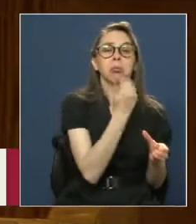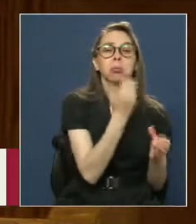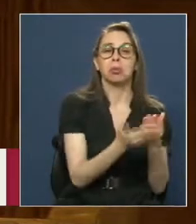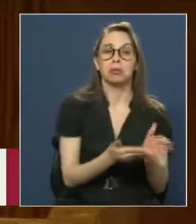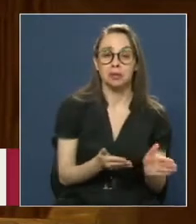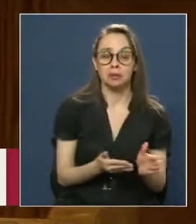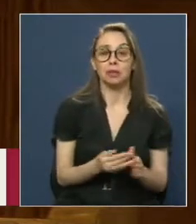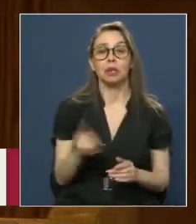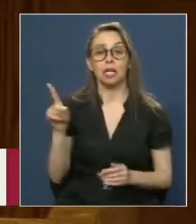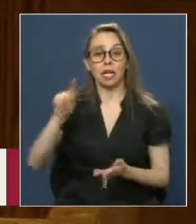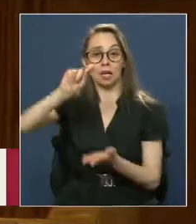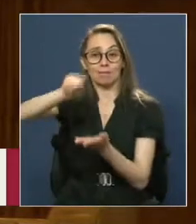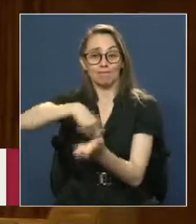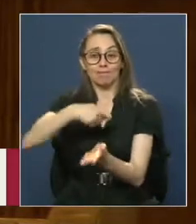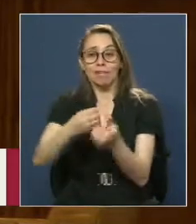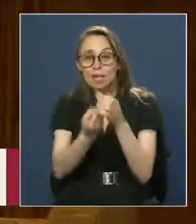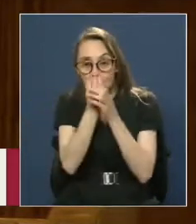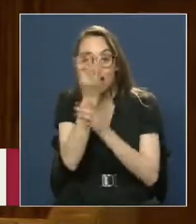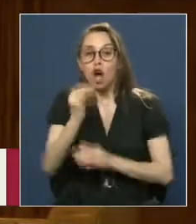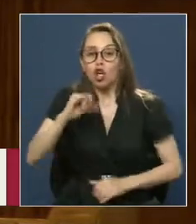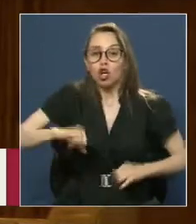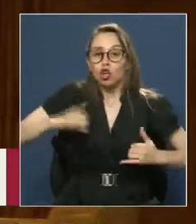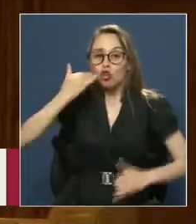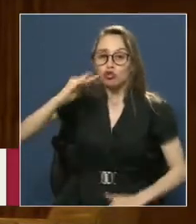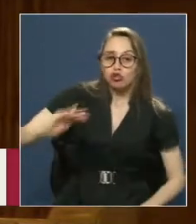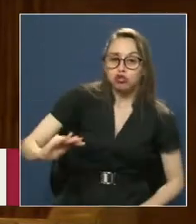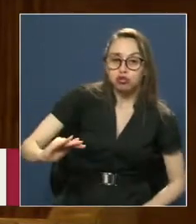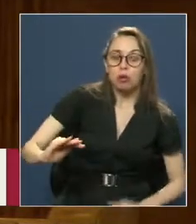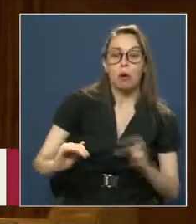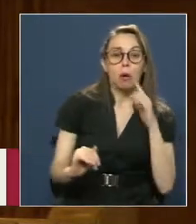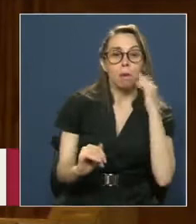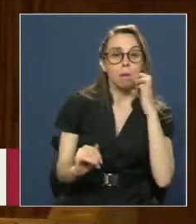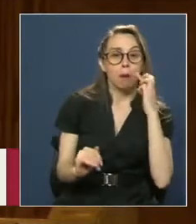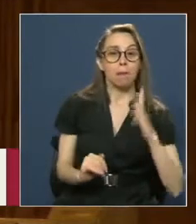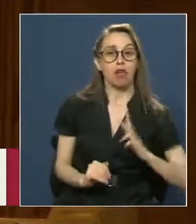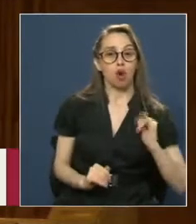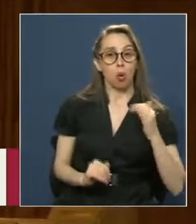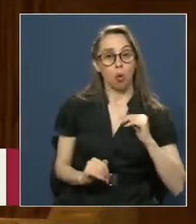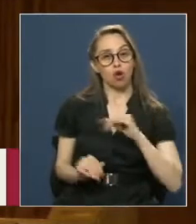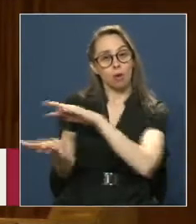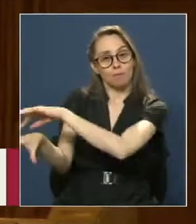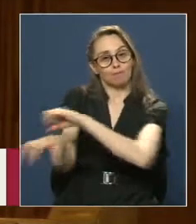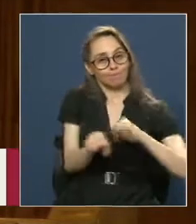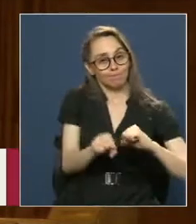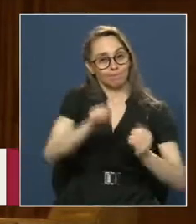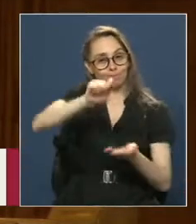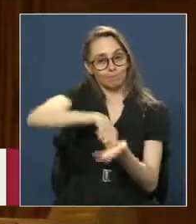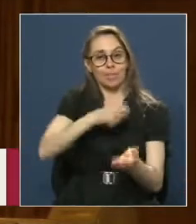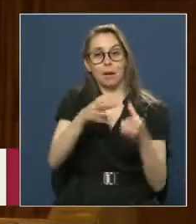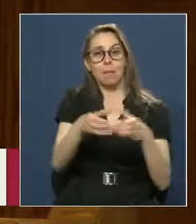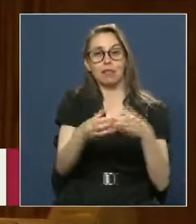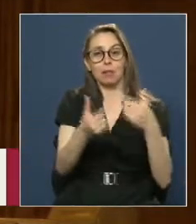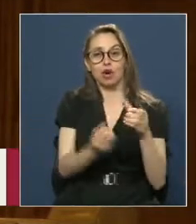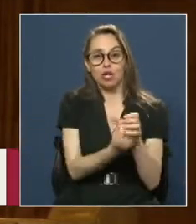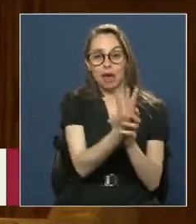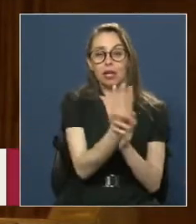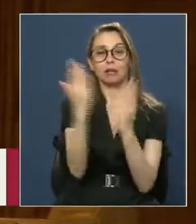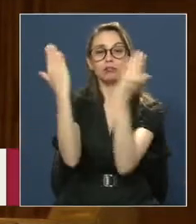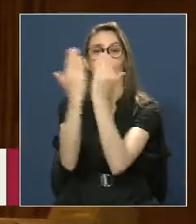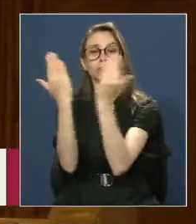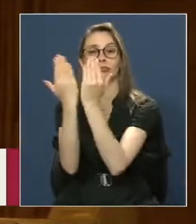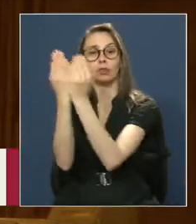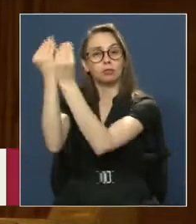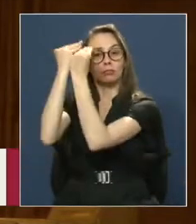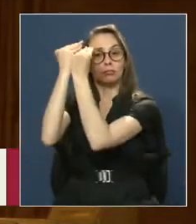Radical Desde la cuna Por influencia De su padre Don Julio Su formación En el Instituto Nacional